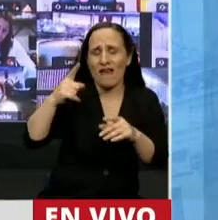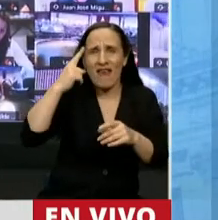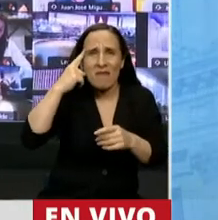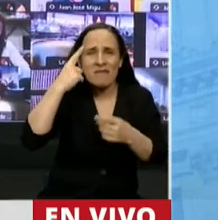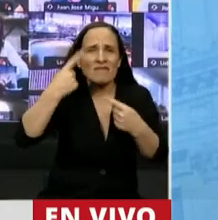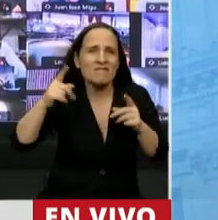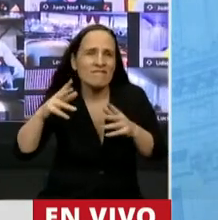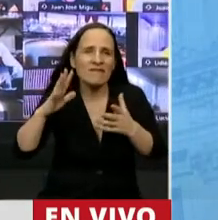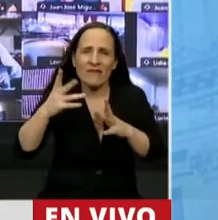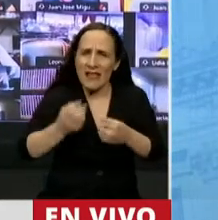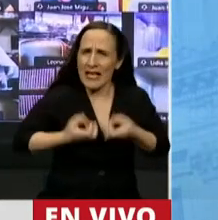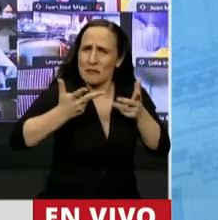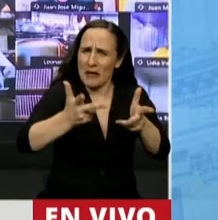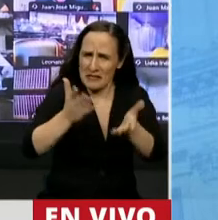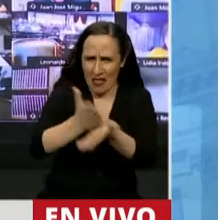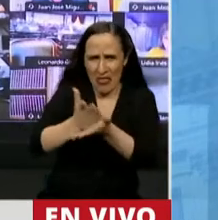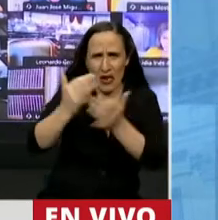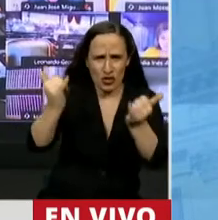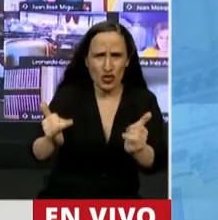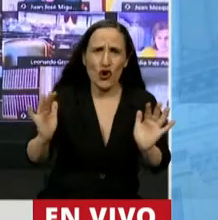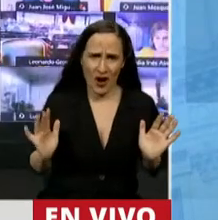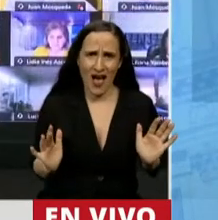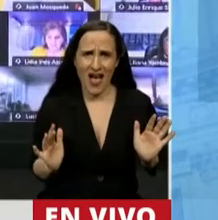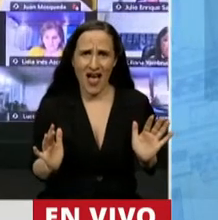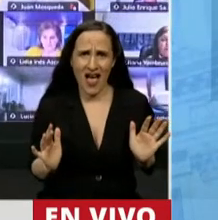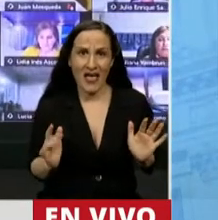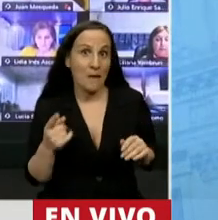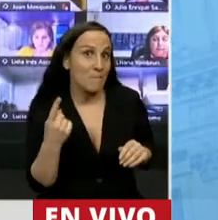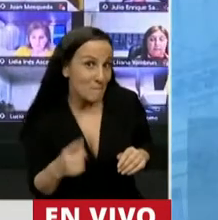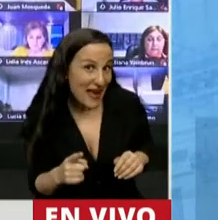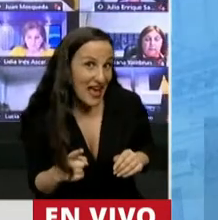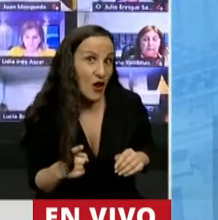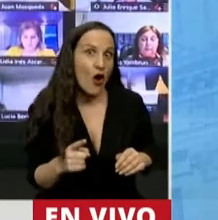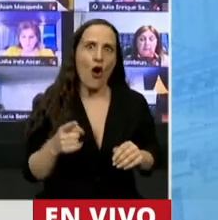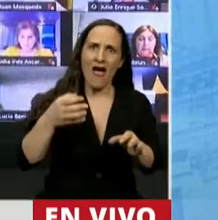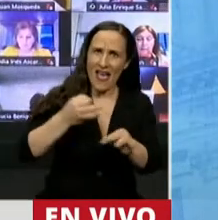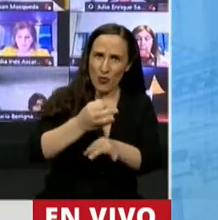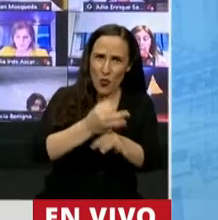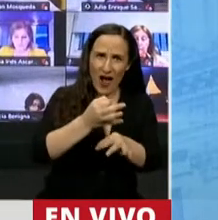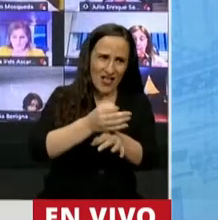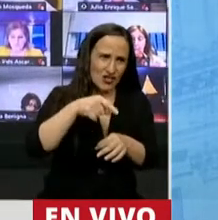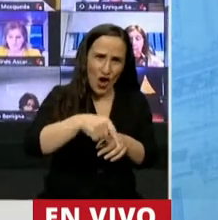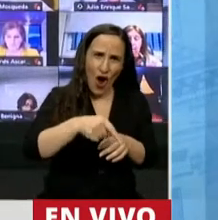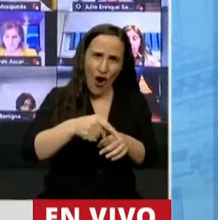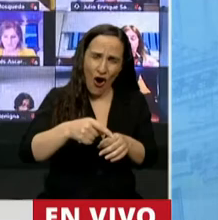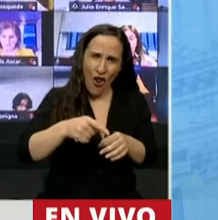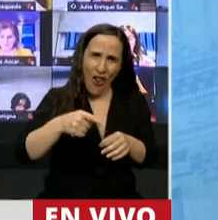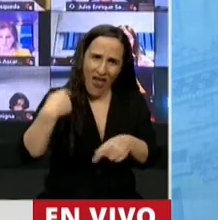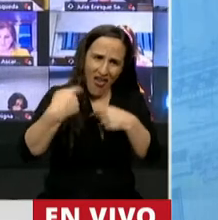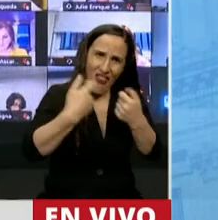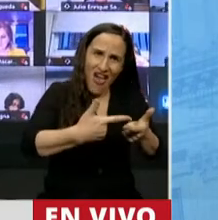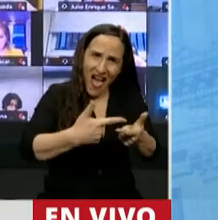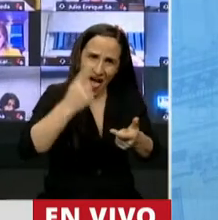a expresarlas, pero no ideologizar la educación, que tiene que ser todo lo